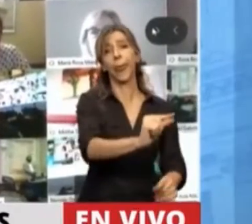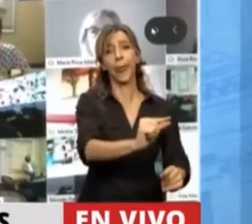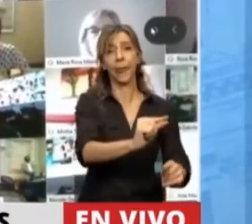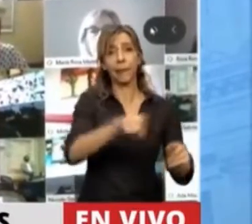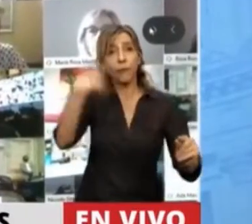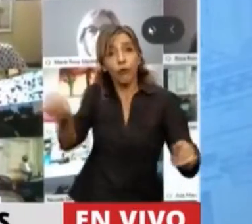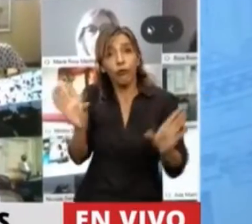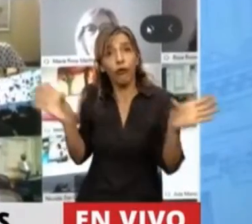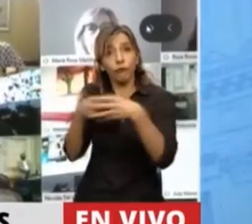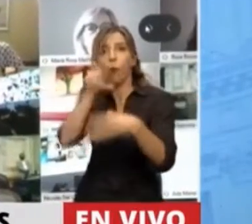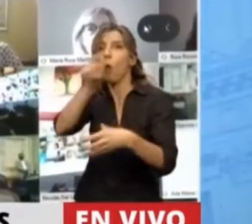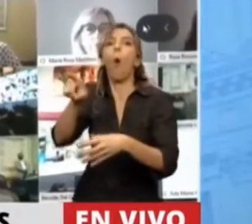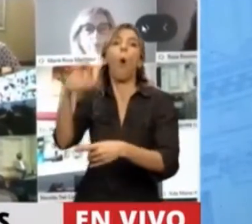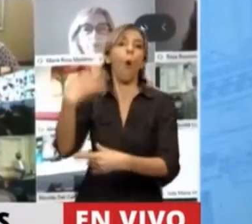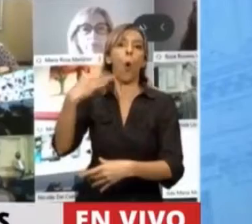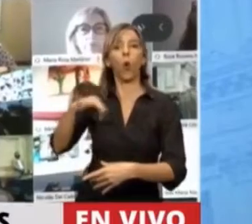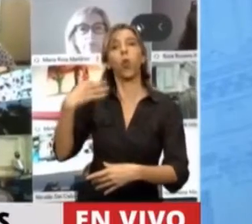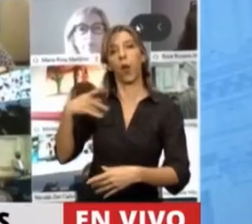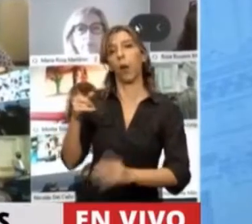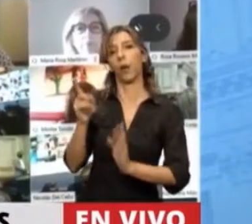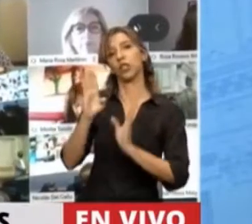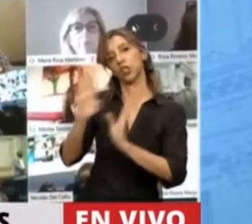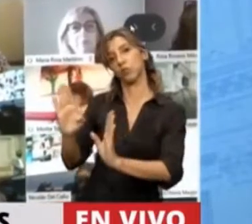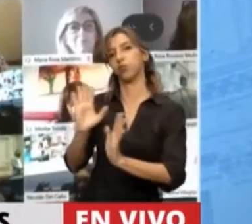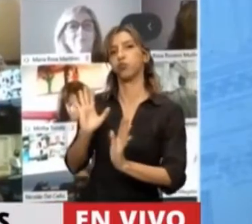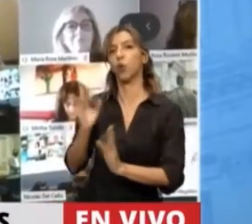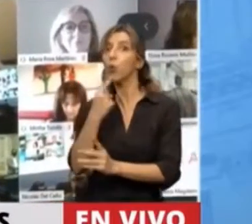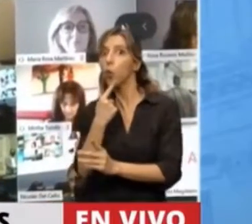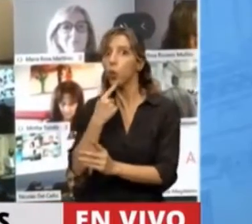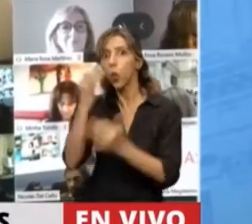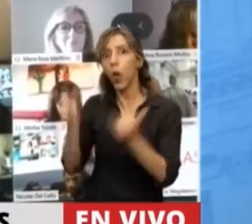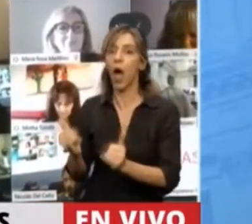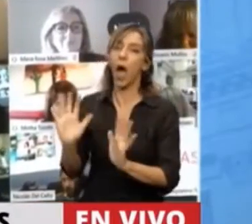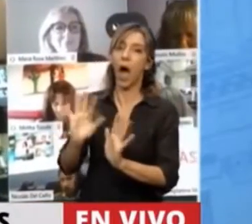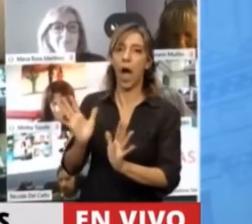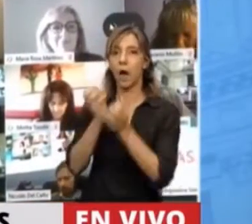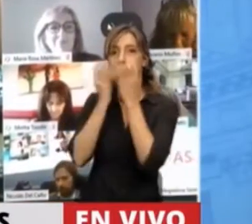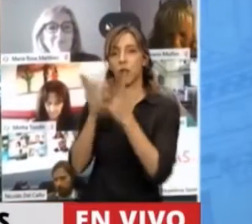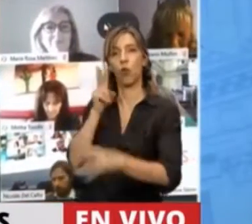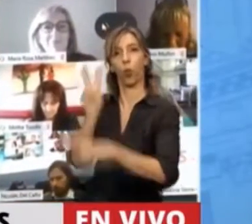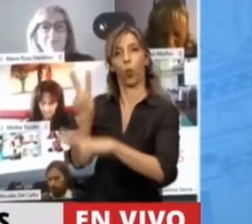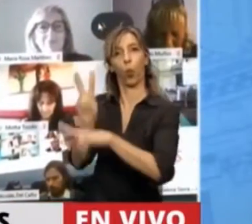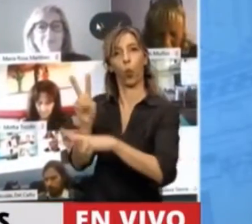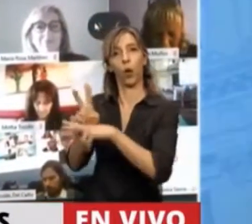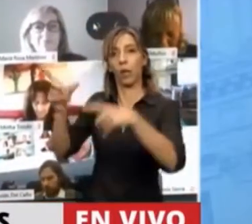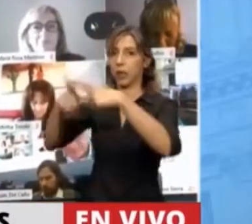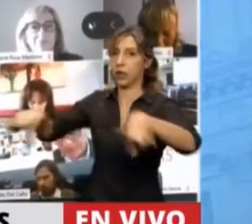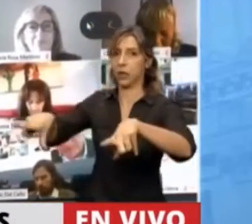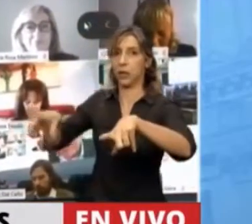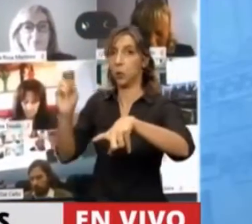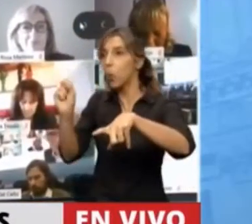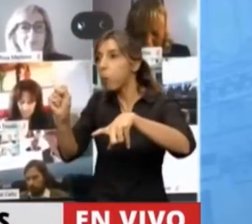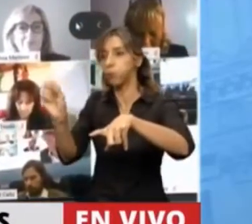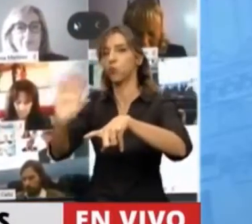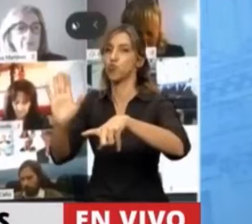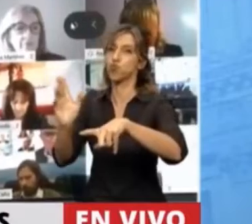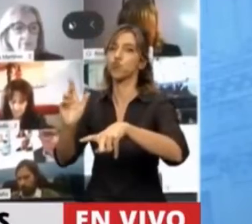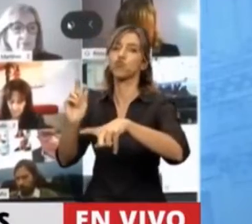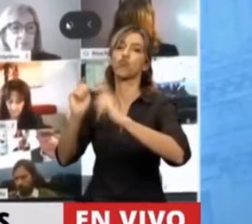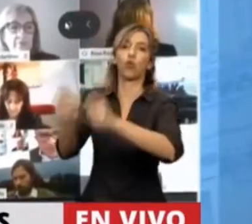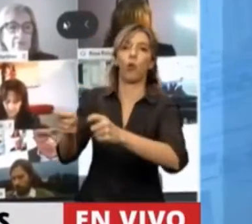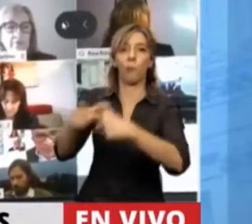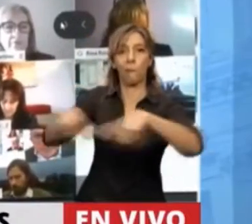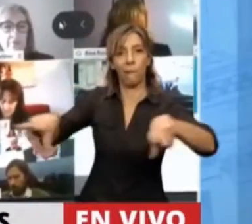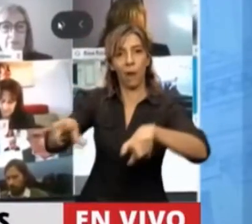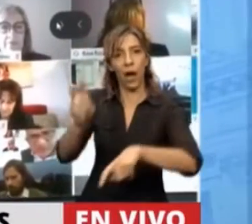como tienen incertidumbre, se les tiene que garantizar que sus títulos no se les devalúen y por eso le van a dar dólares. Fíjese qué diferente que son las